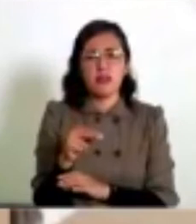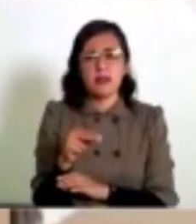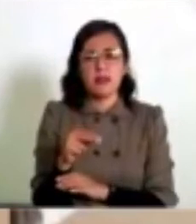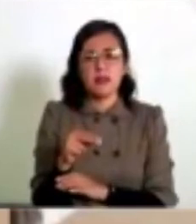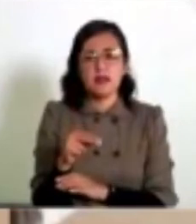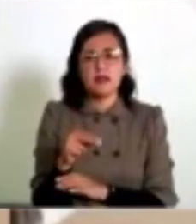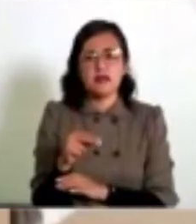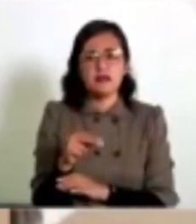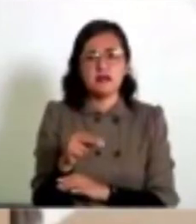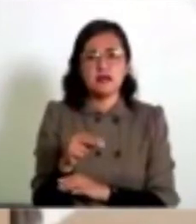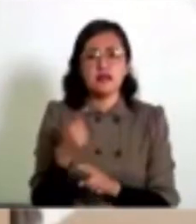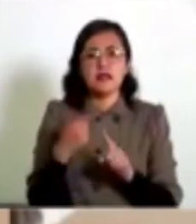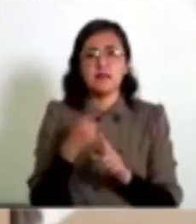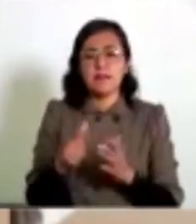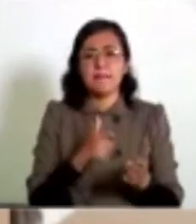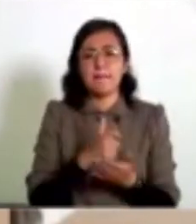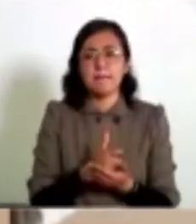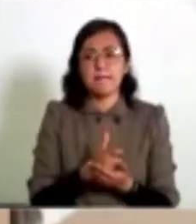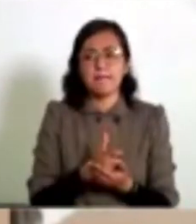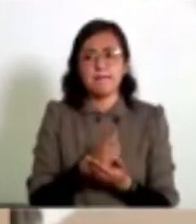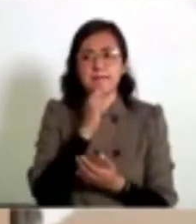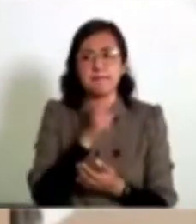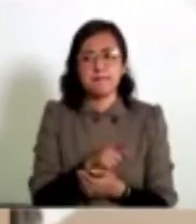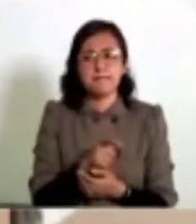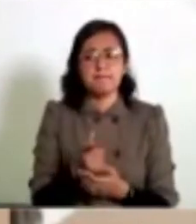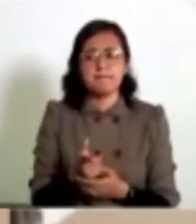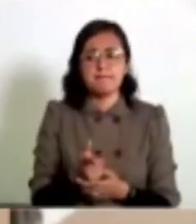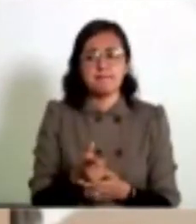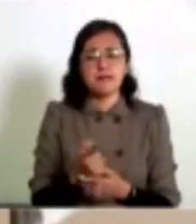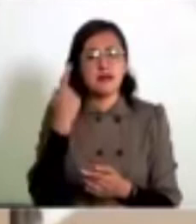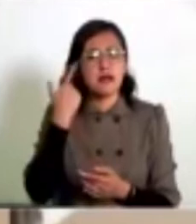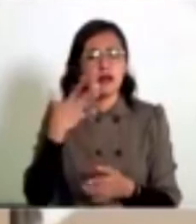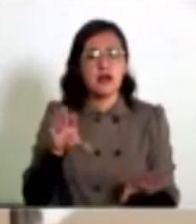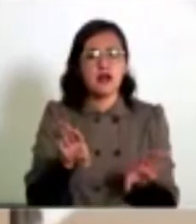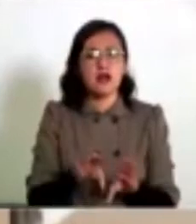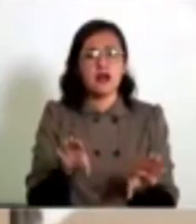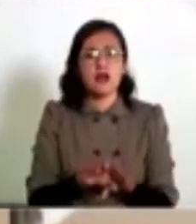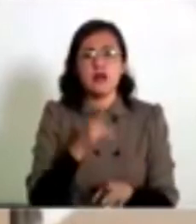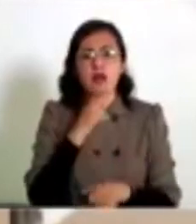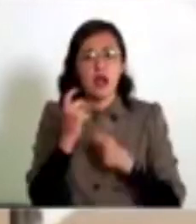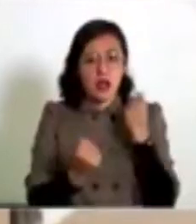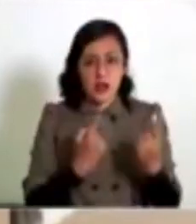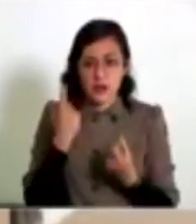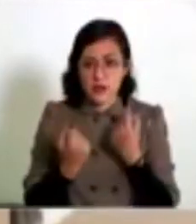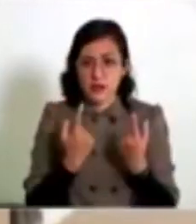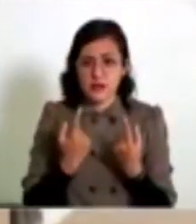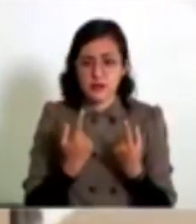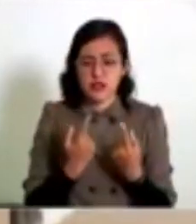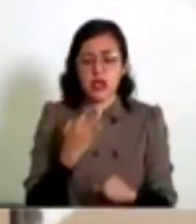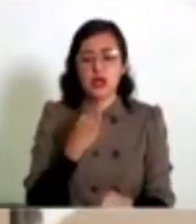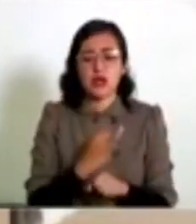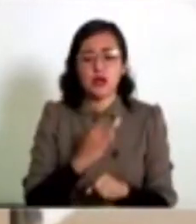que tenían un presupuesto ahí, que funcionaban algunas, que siguen